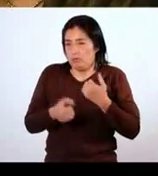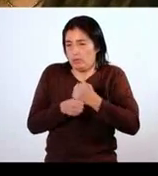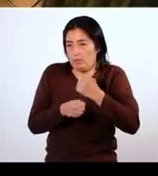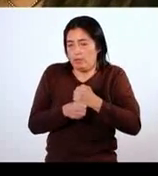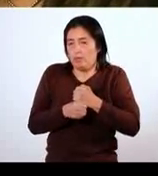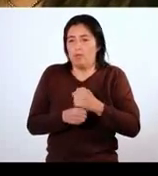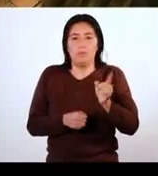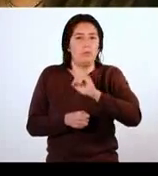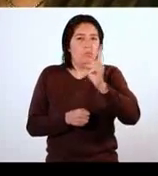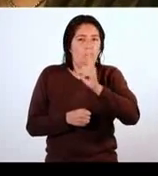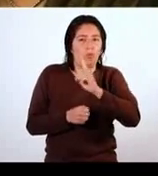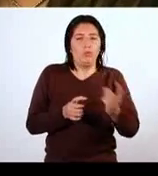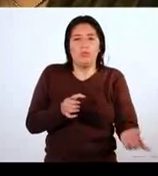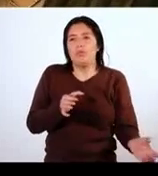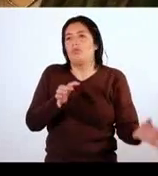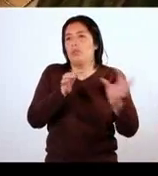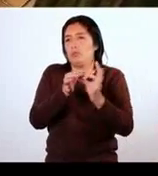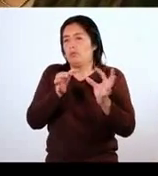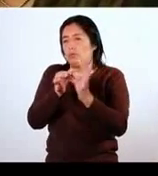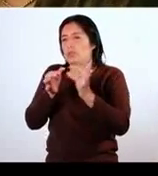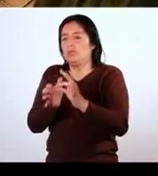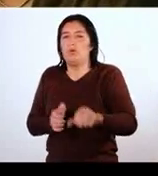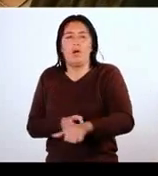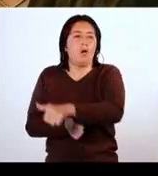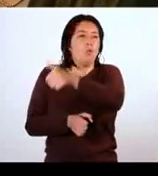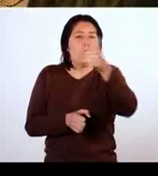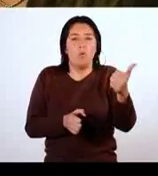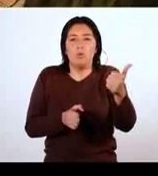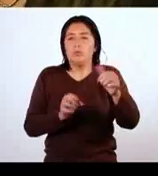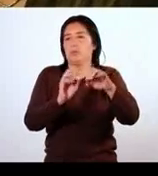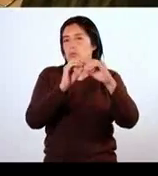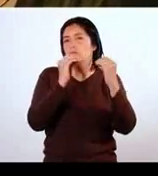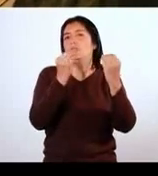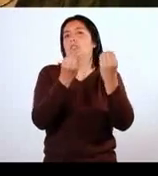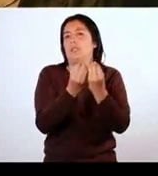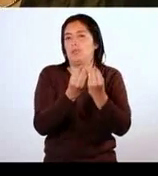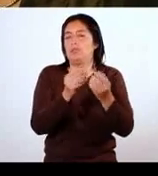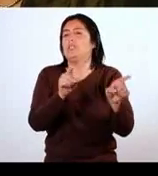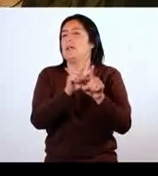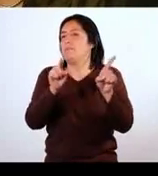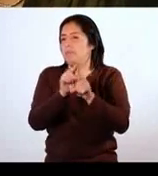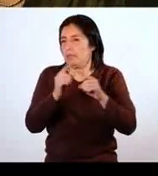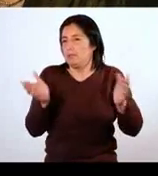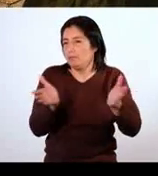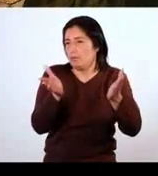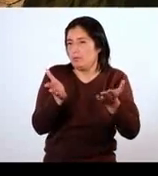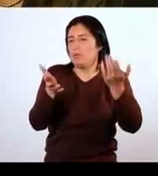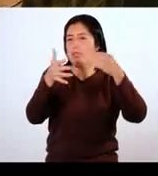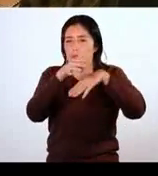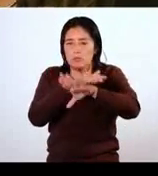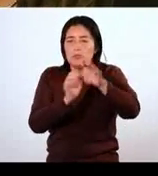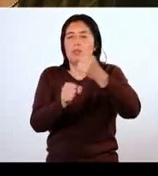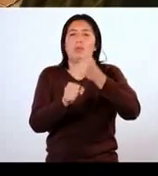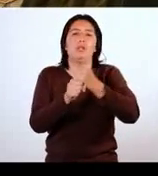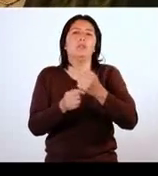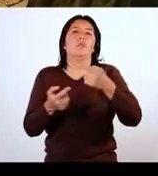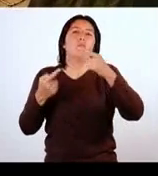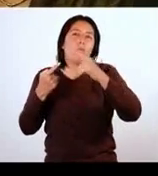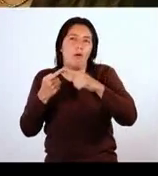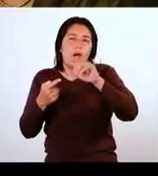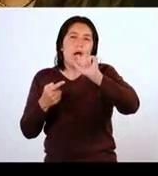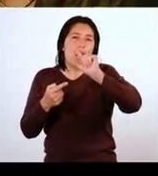Aquí no estoy incluyendo las cifras que tienen otras entidades que también están promoviendo la inclusión laboral, como Agora,